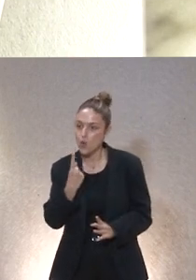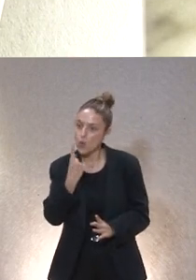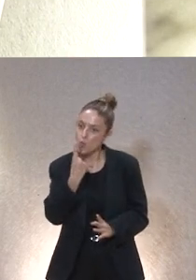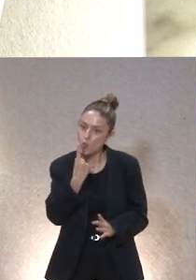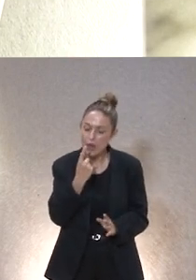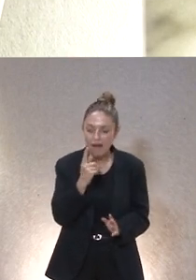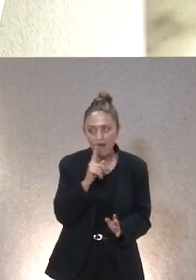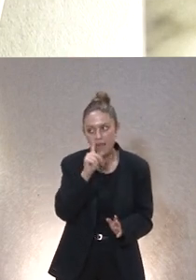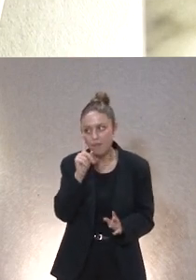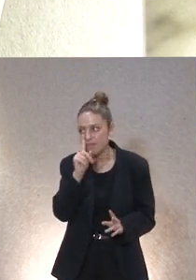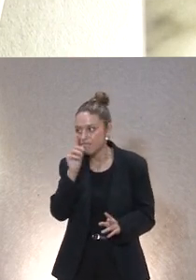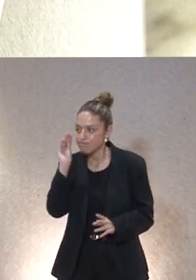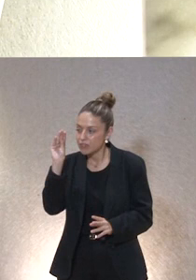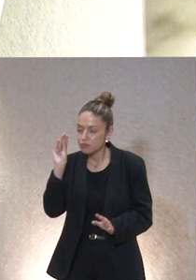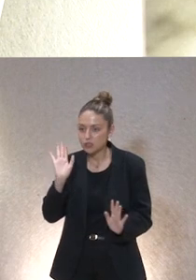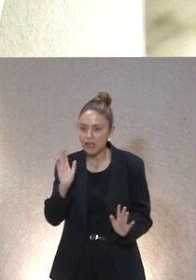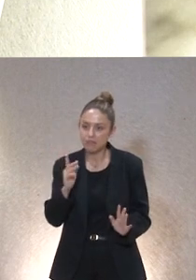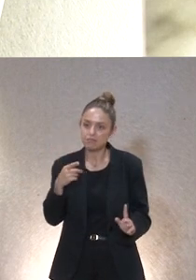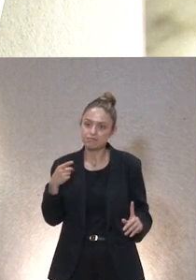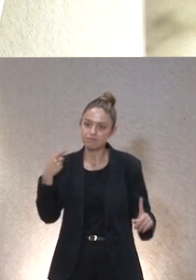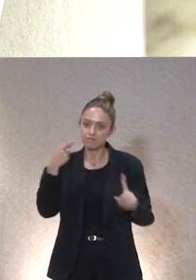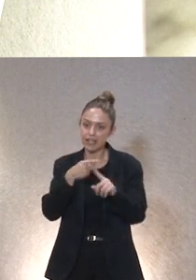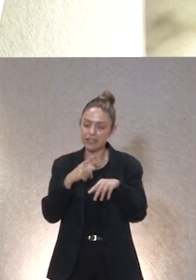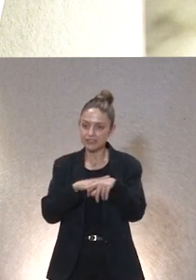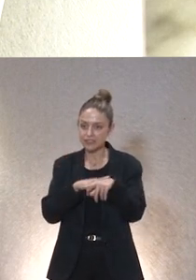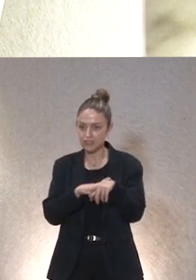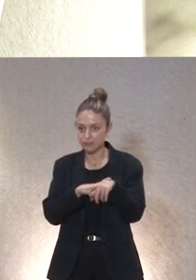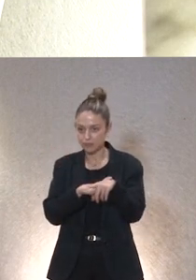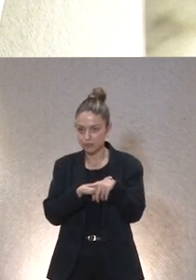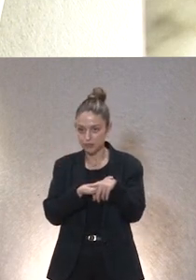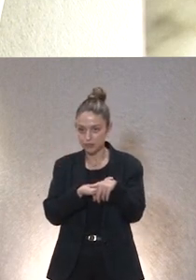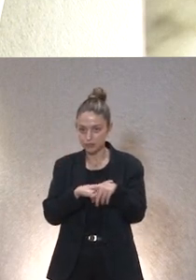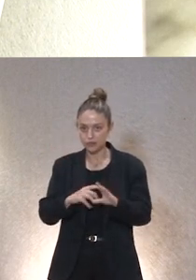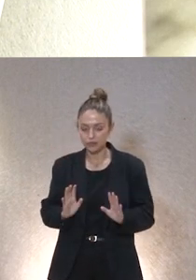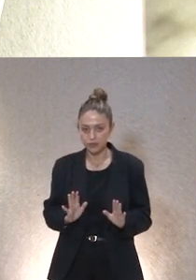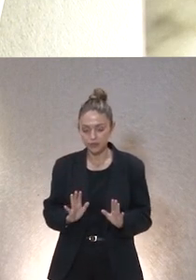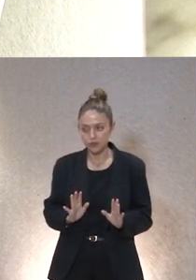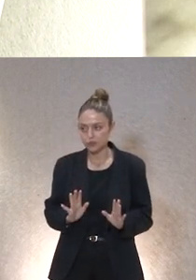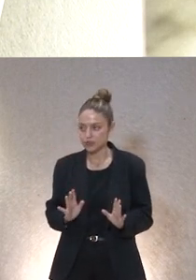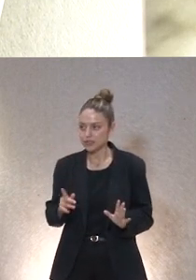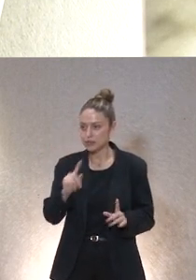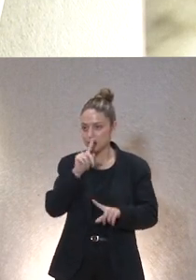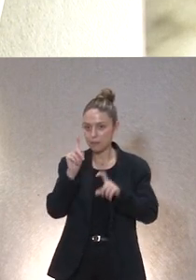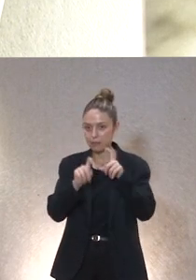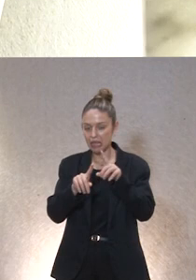pocas para bueno para respetar precisamente los tiempos y el programa no sé si alguien quiere hacer alguna